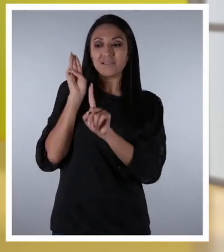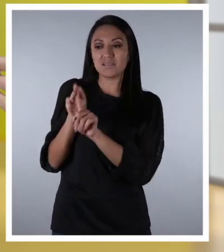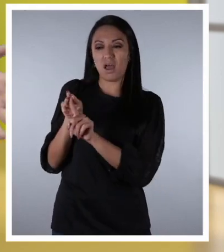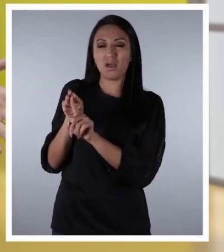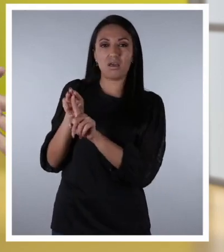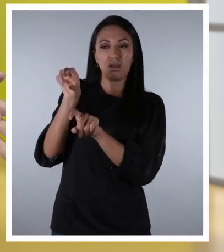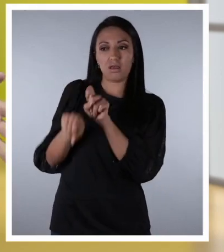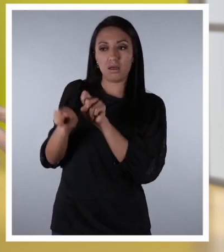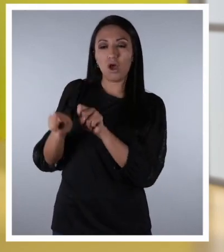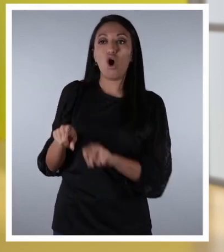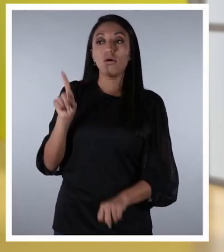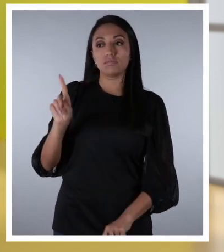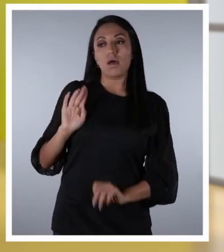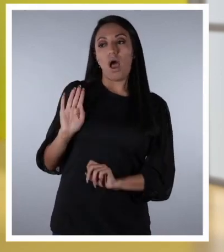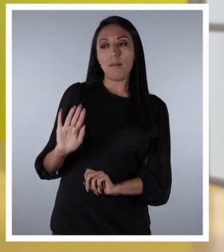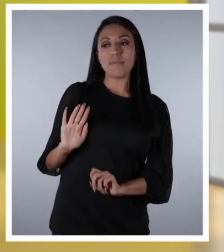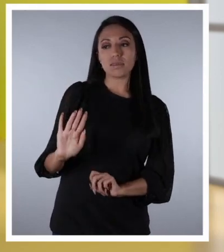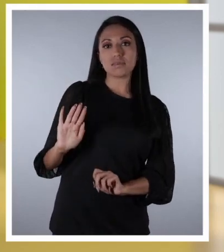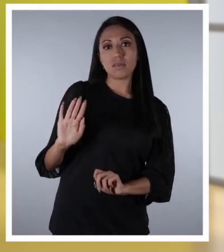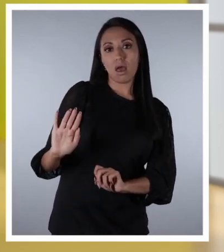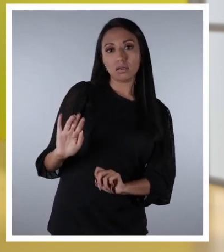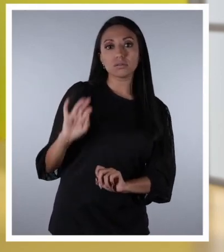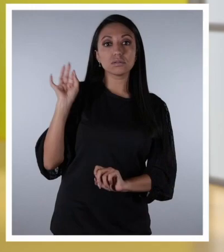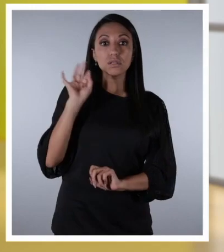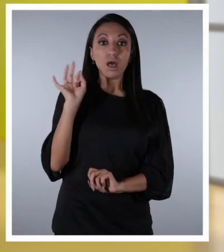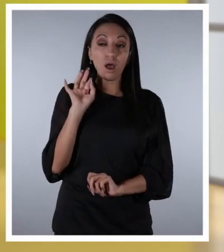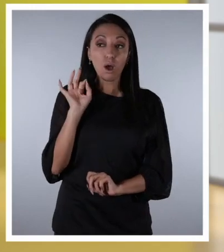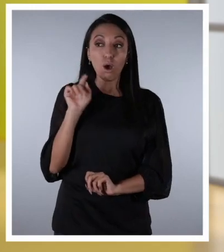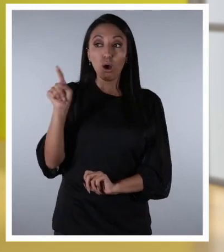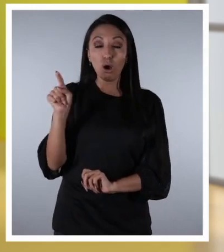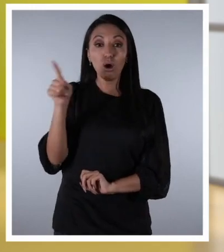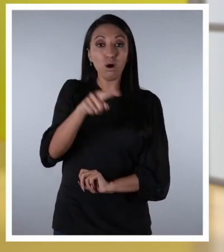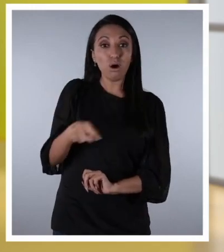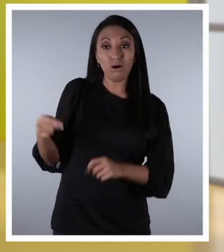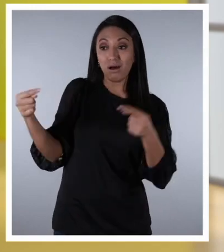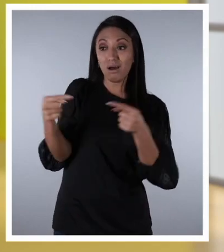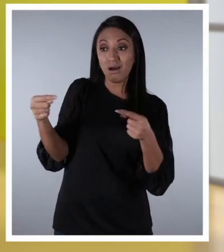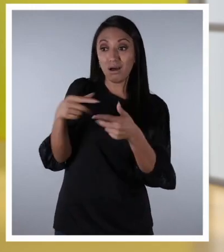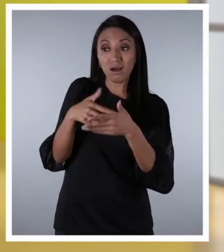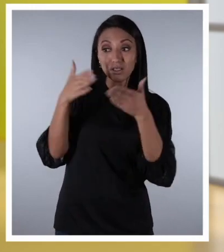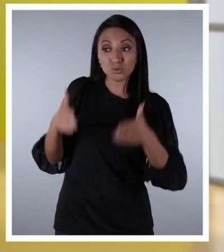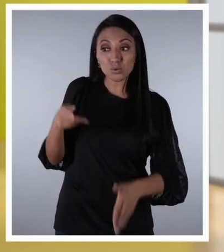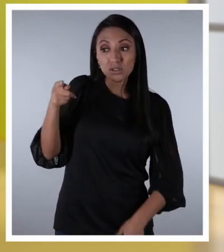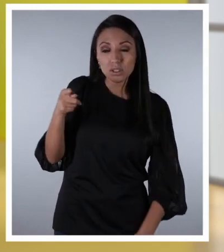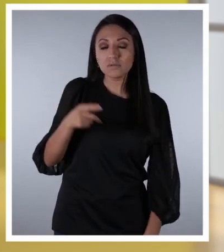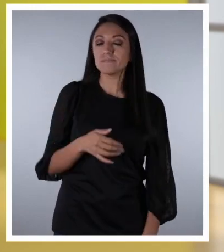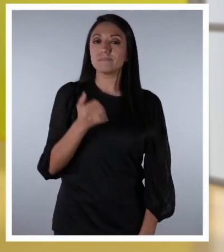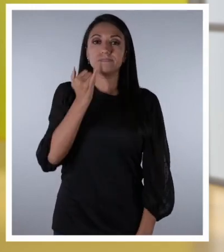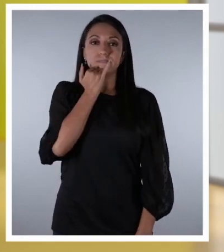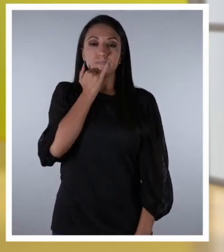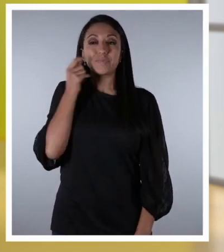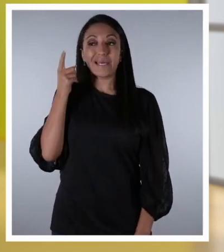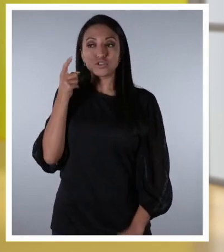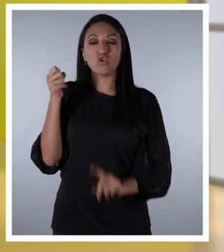consentimiento Enviar mensajes hirientes Chantajear y fomentar la aversión entre estudiantes